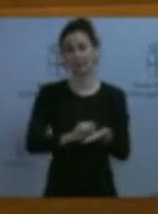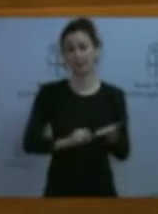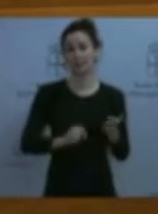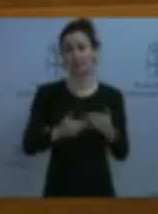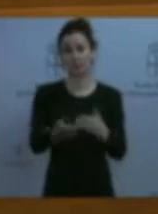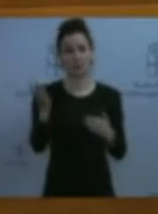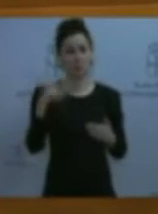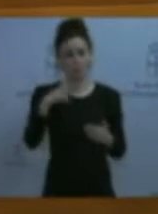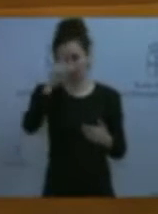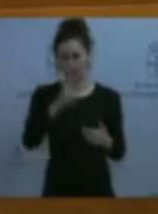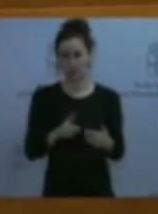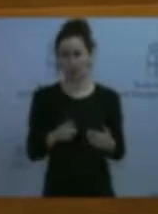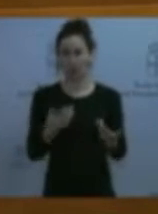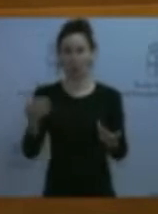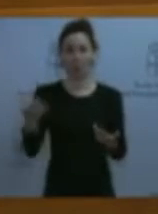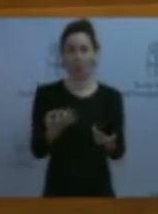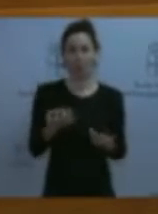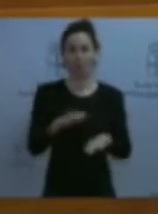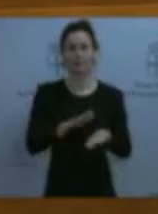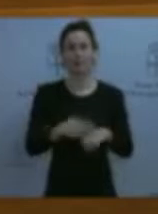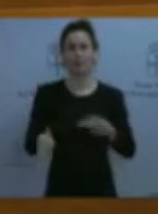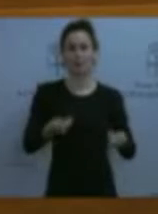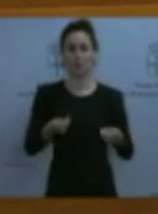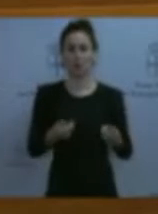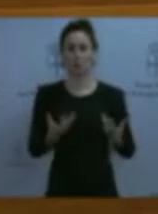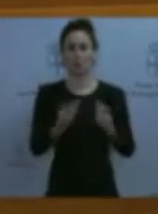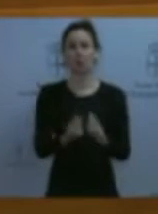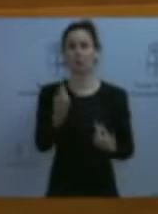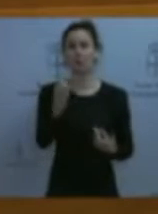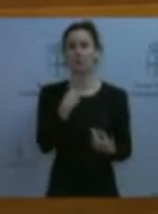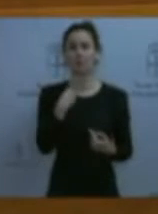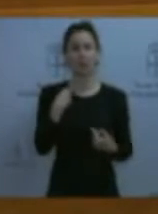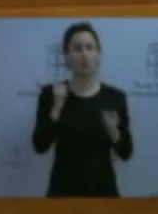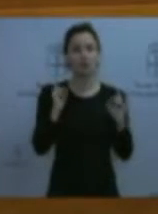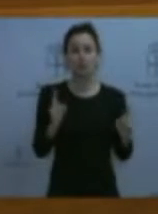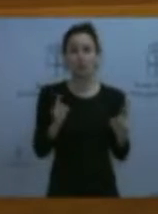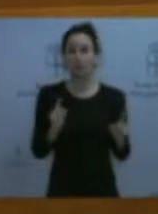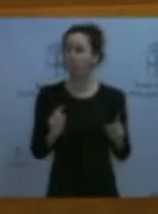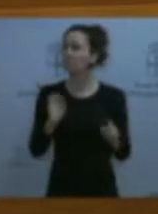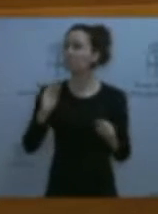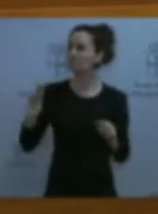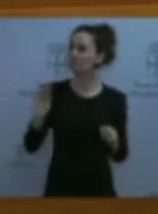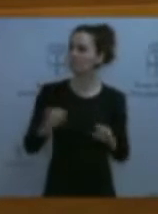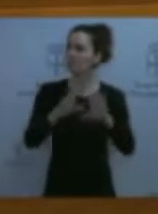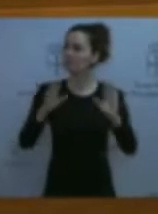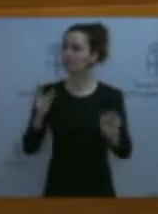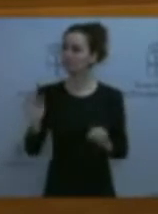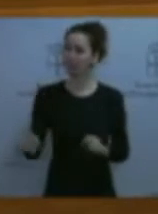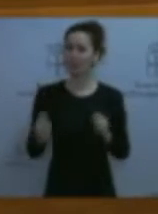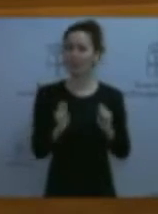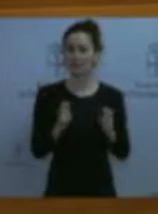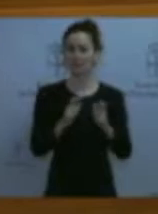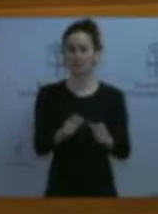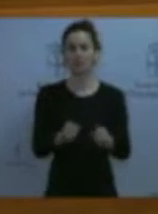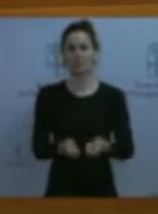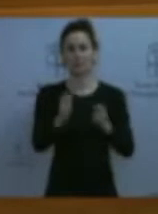Asturias que debe ir a las negociaciones con una sola voz clara que beneficia al sector pesquero asturiano en su